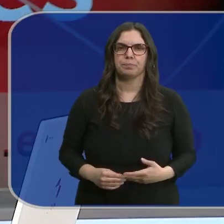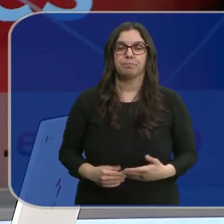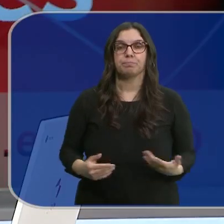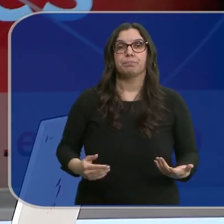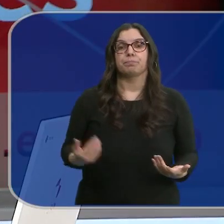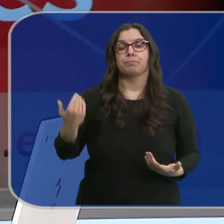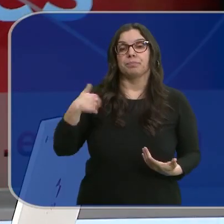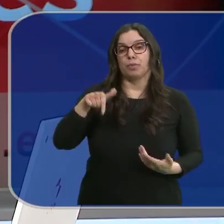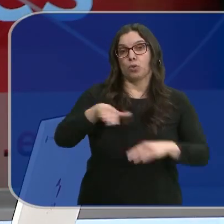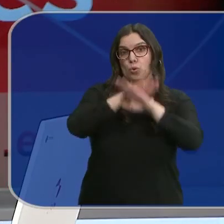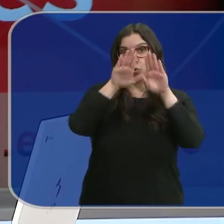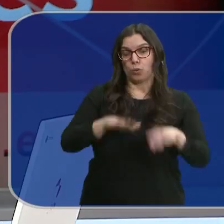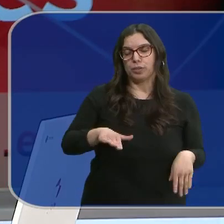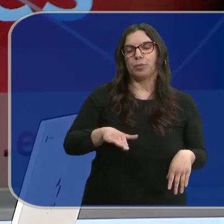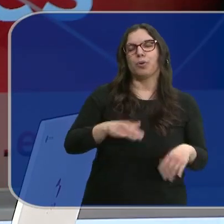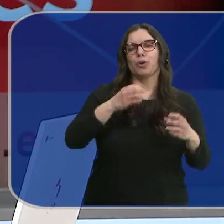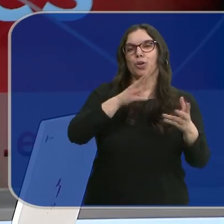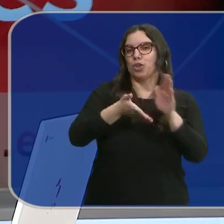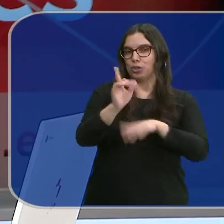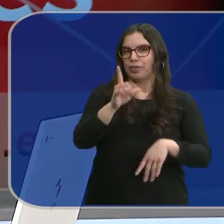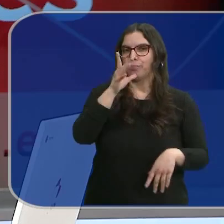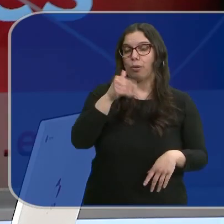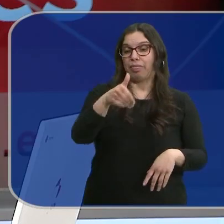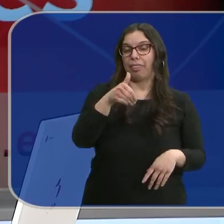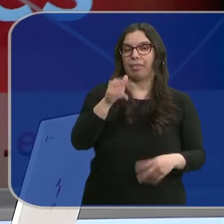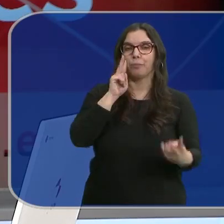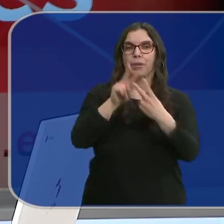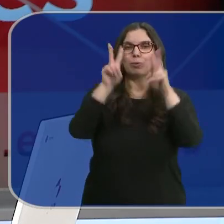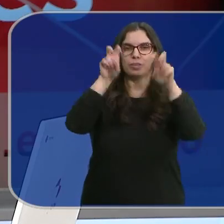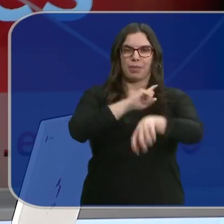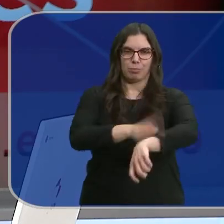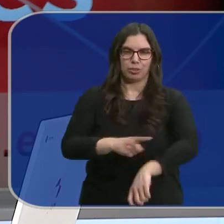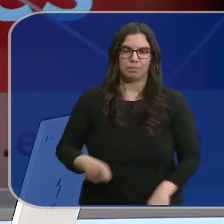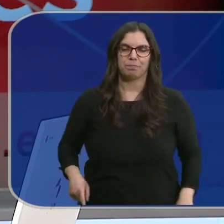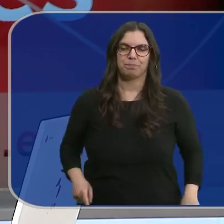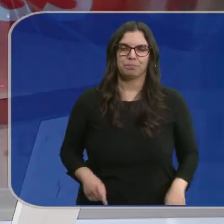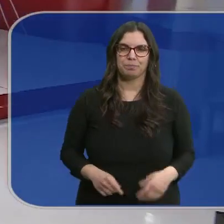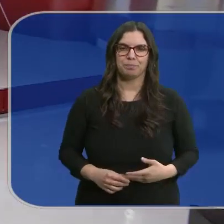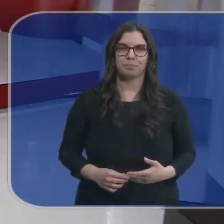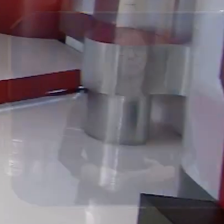Así le ponemos el punto y seguido a este informativo no se vayan porque volvemos en unos segundos con los deportes.